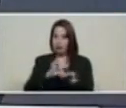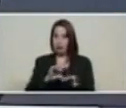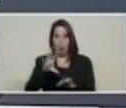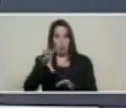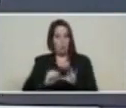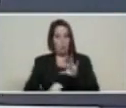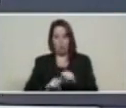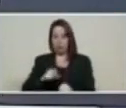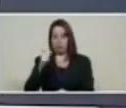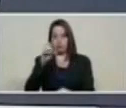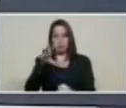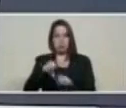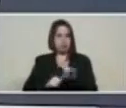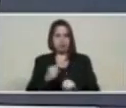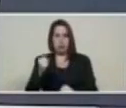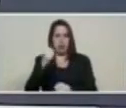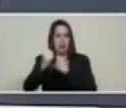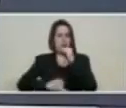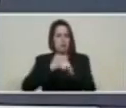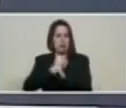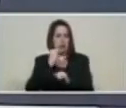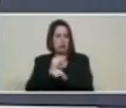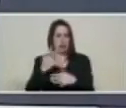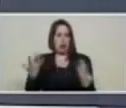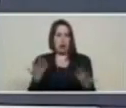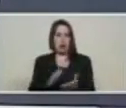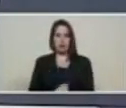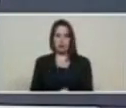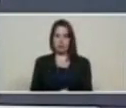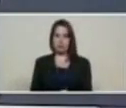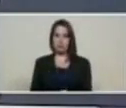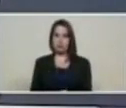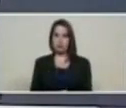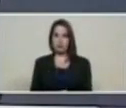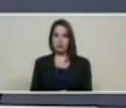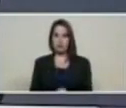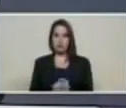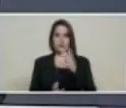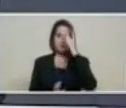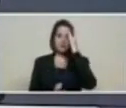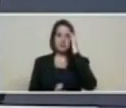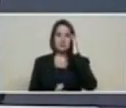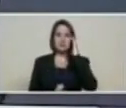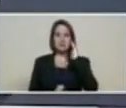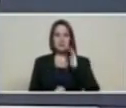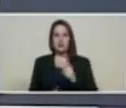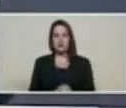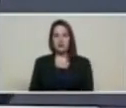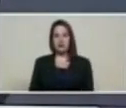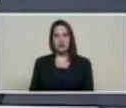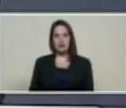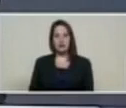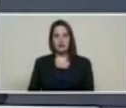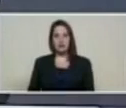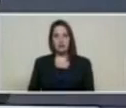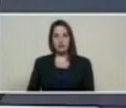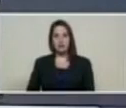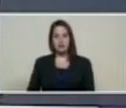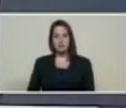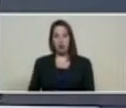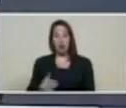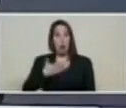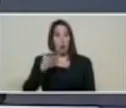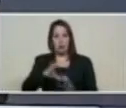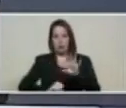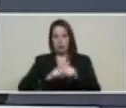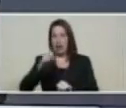moneda internacional. El petro, que ya viene siendo un soporte importante en las importaciones, a